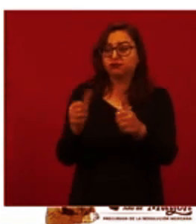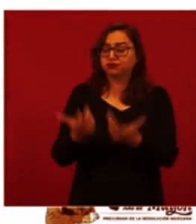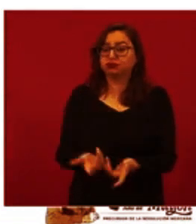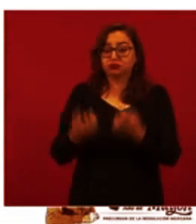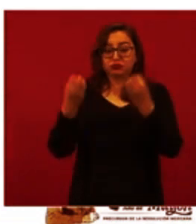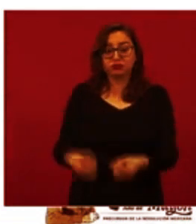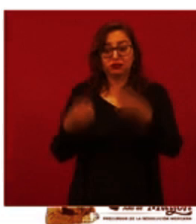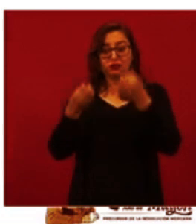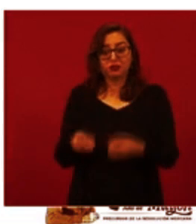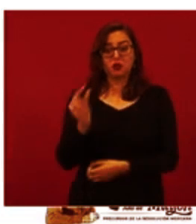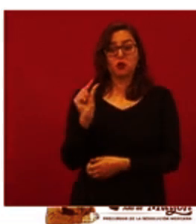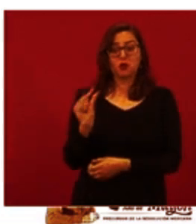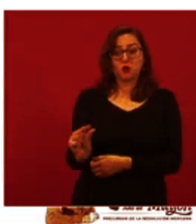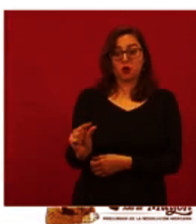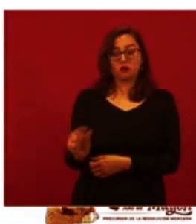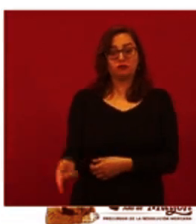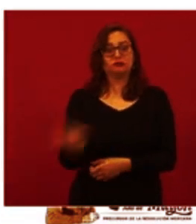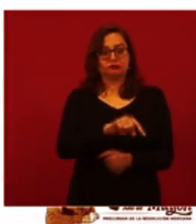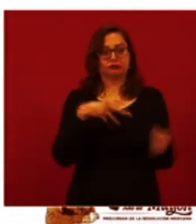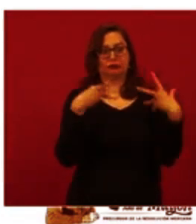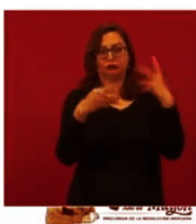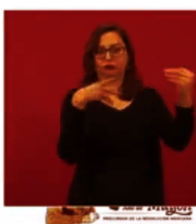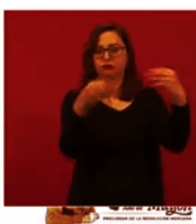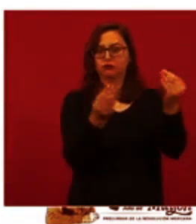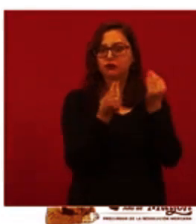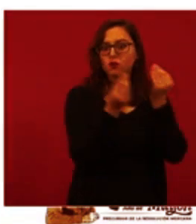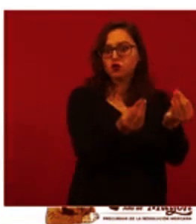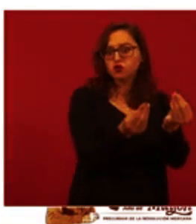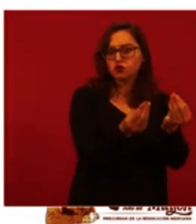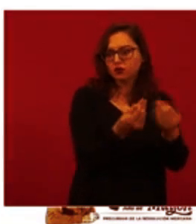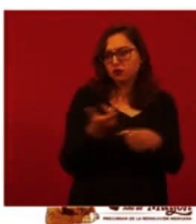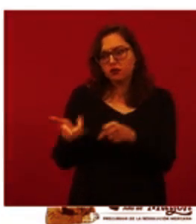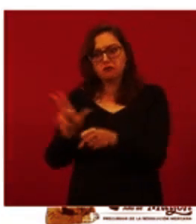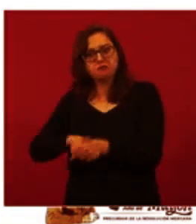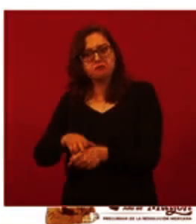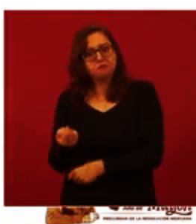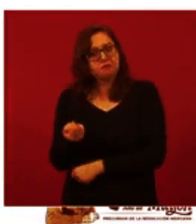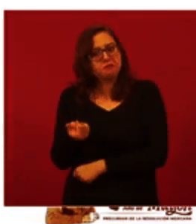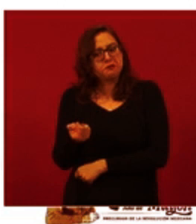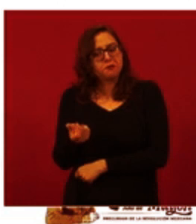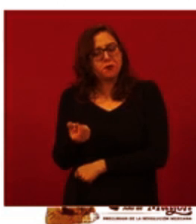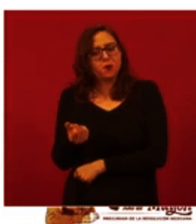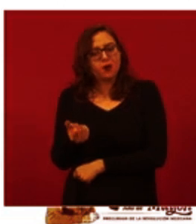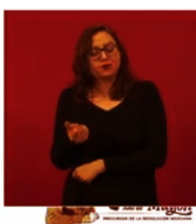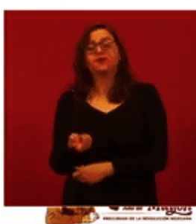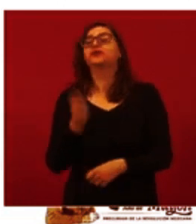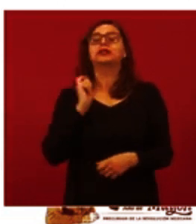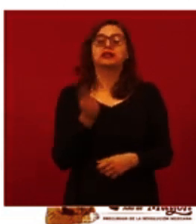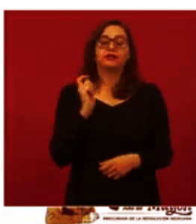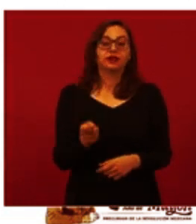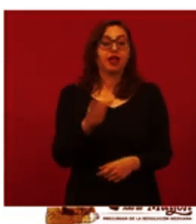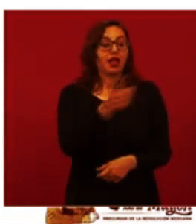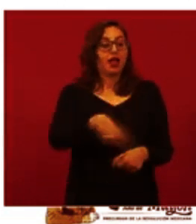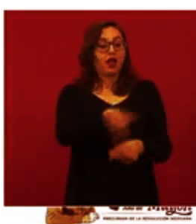estamos viendo ya este aumento de casos en general. Es decir, de todos esos casos en general, la enorme mayoría